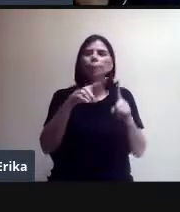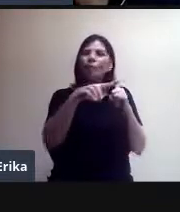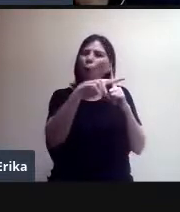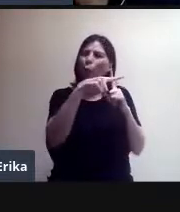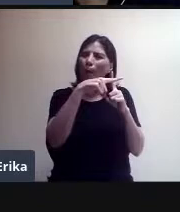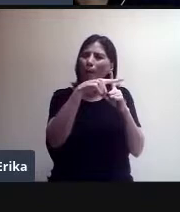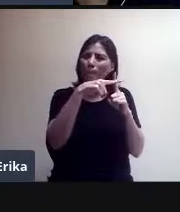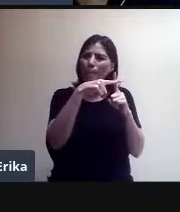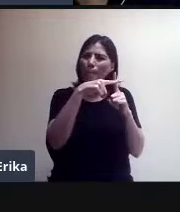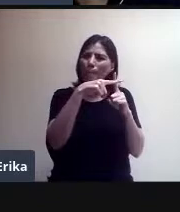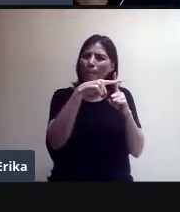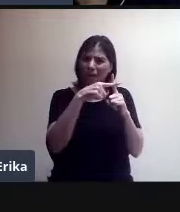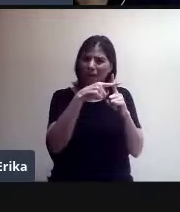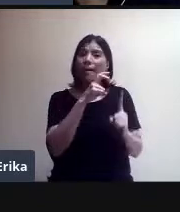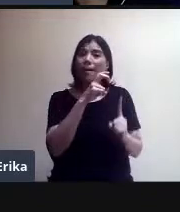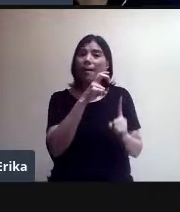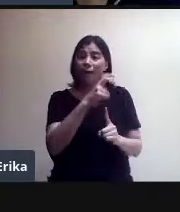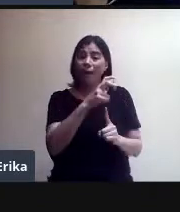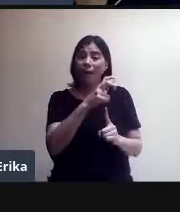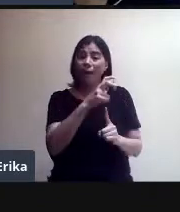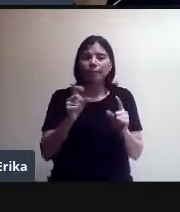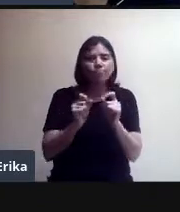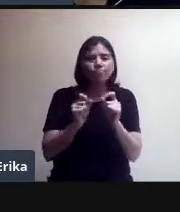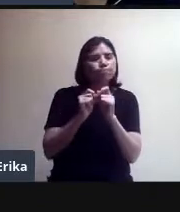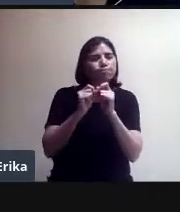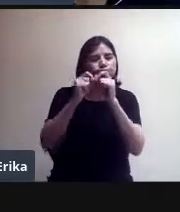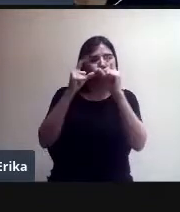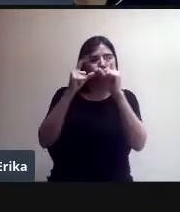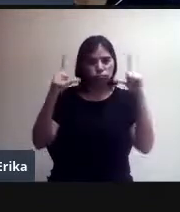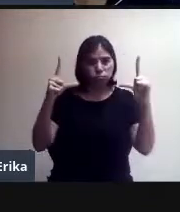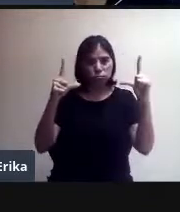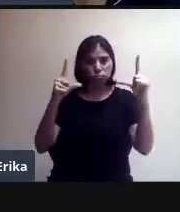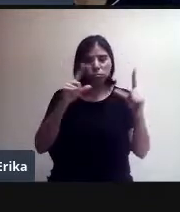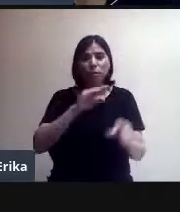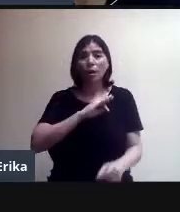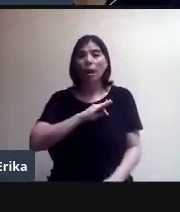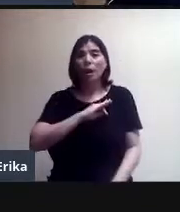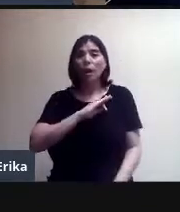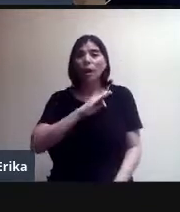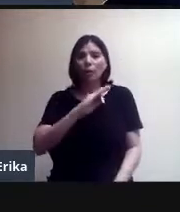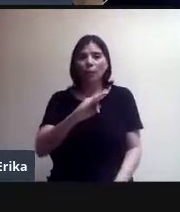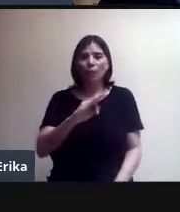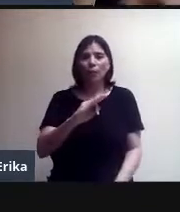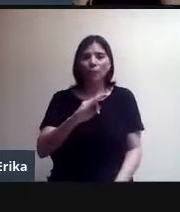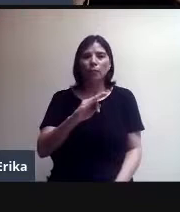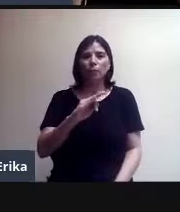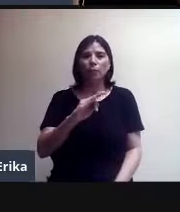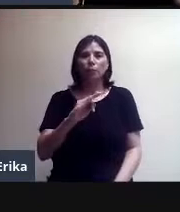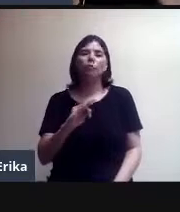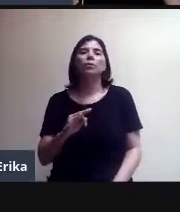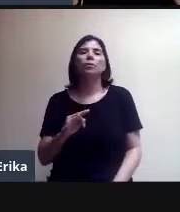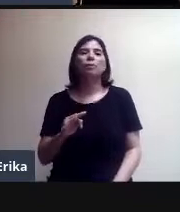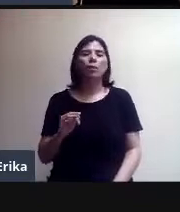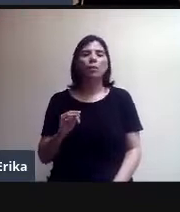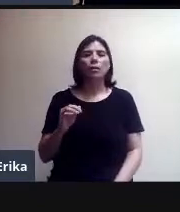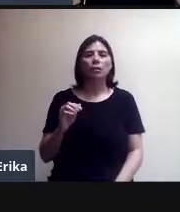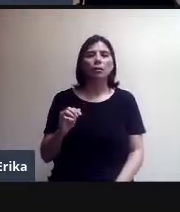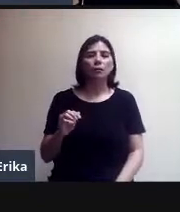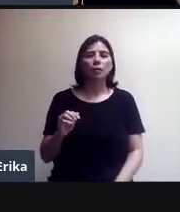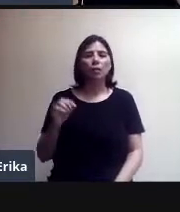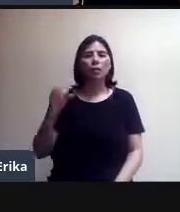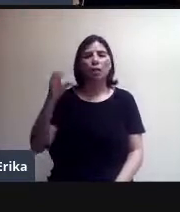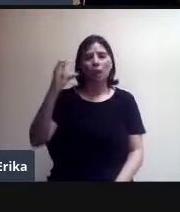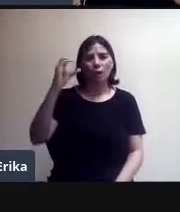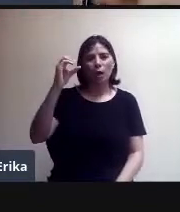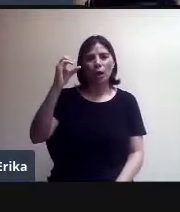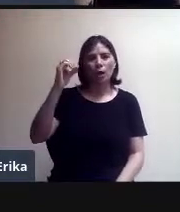es el que nos va a disparar una ventana que permite, trae un símbolo de compartir que en Android es esta como